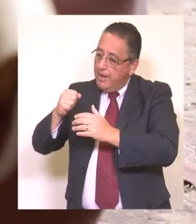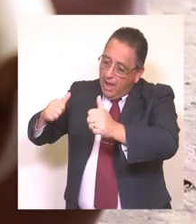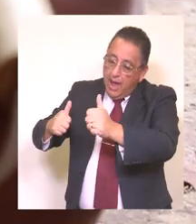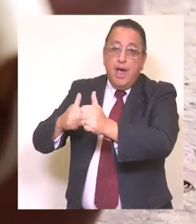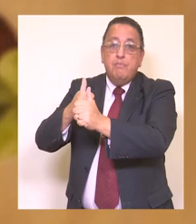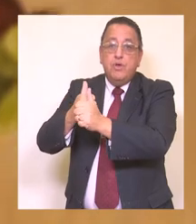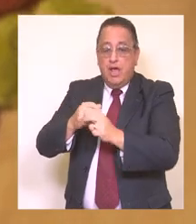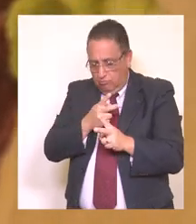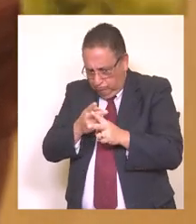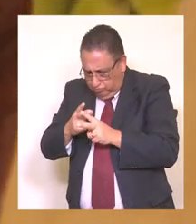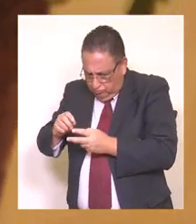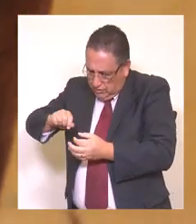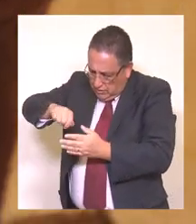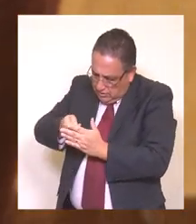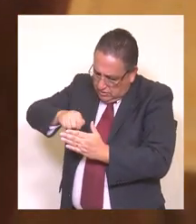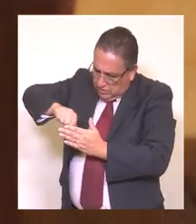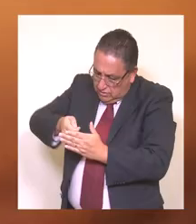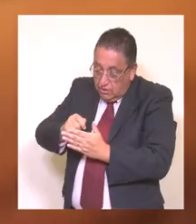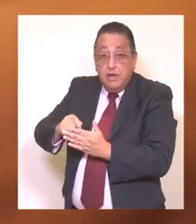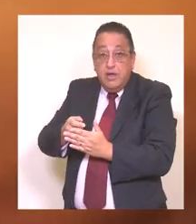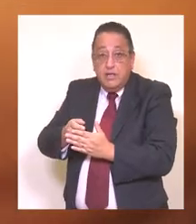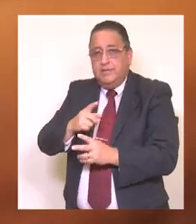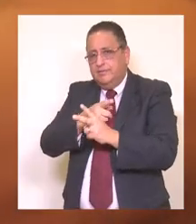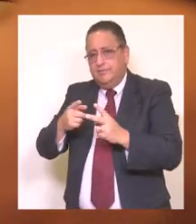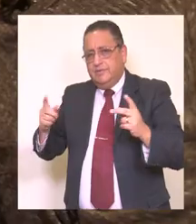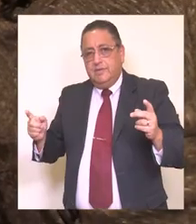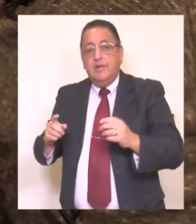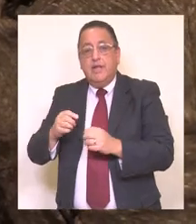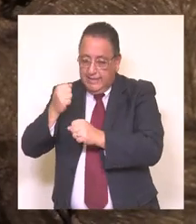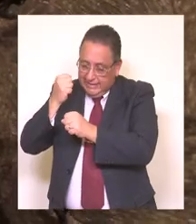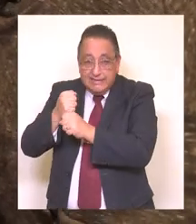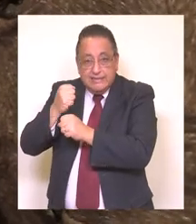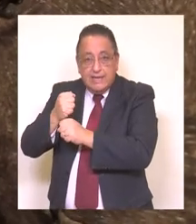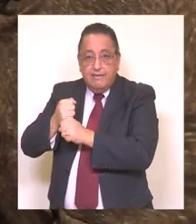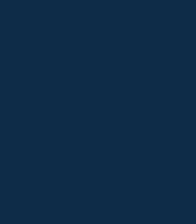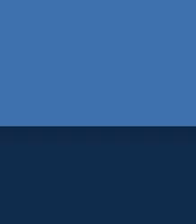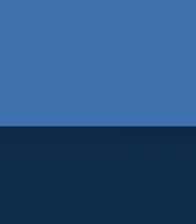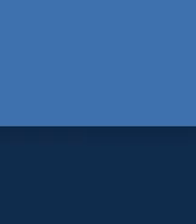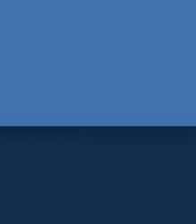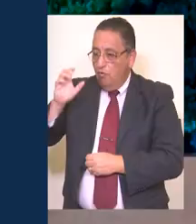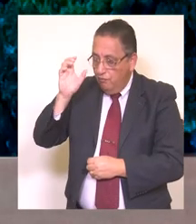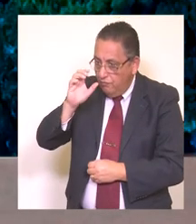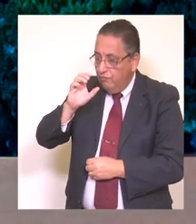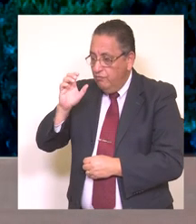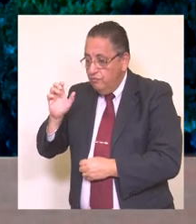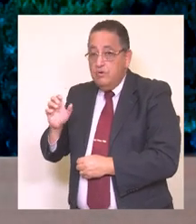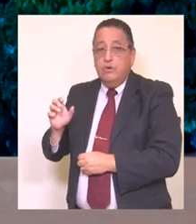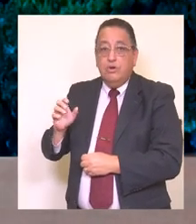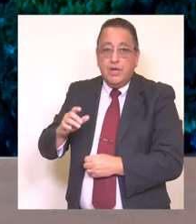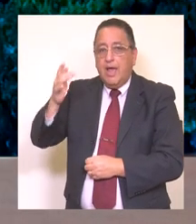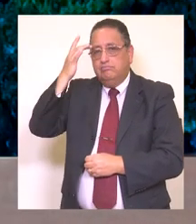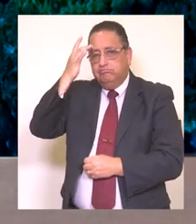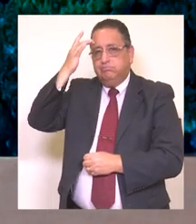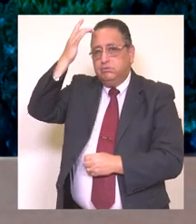de tantas otras actividades que buscaron potenciar la cultura en nuestra comunidad. Sabemos